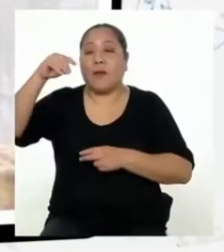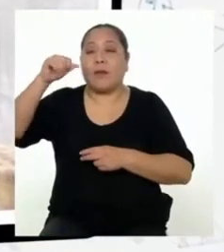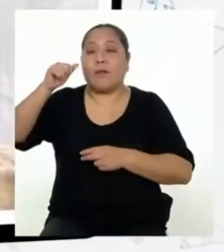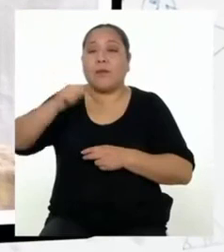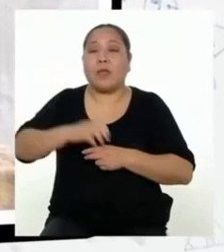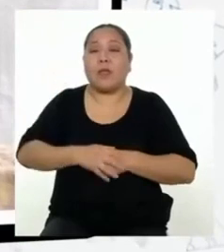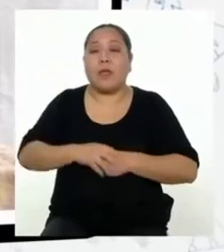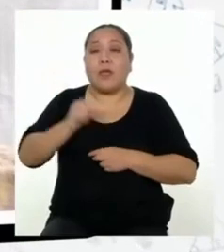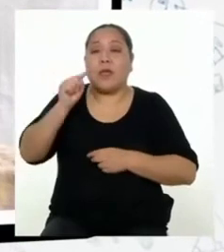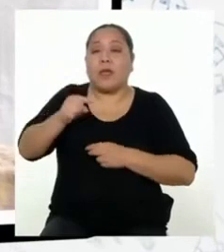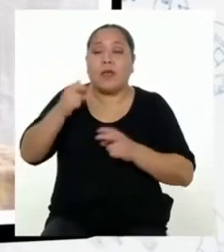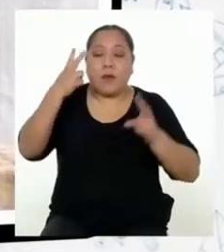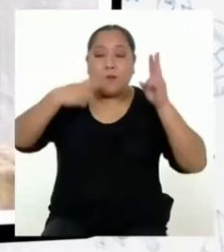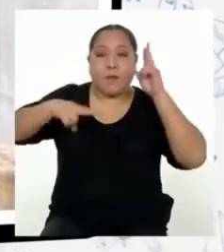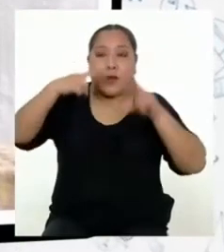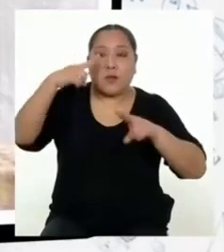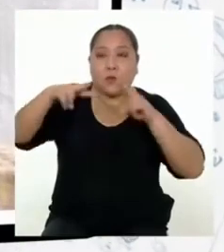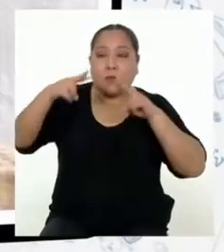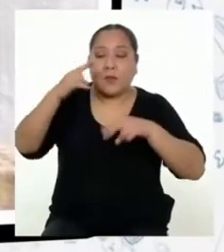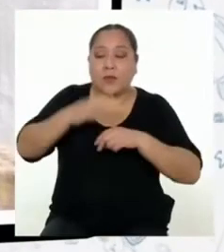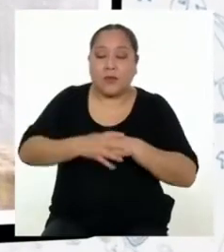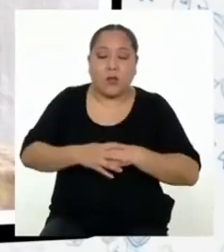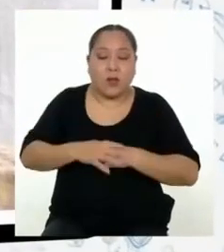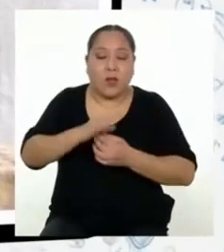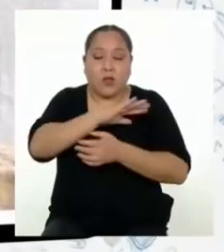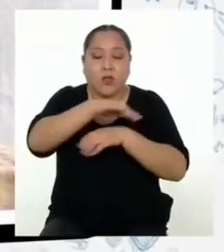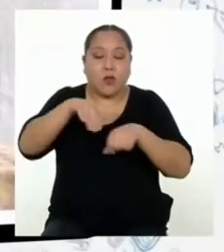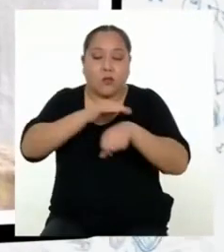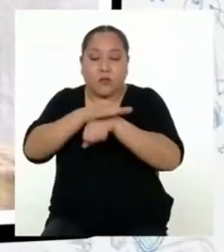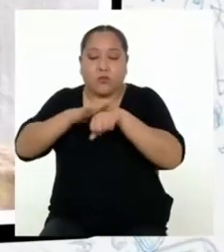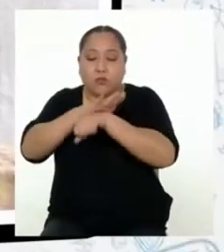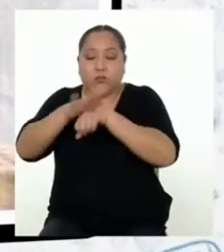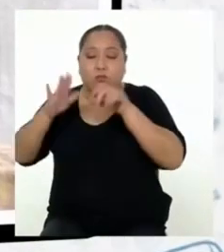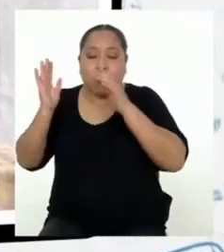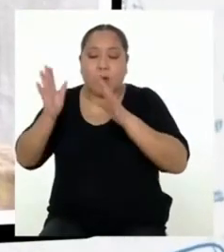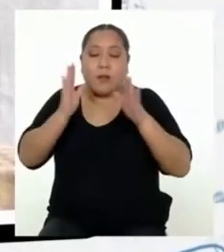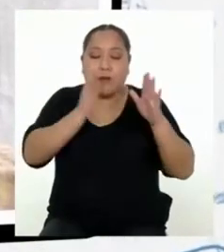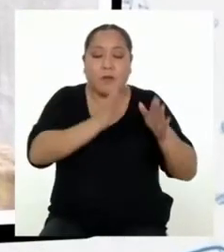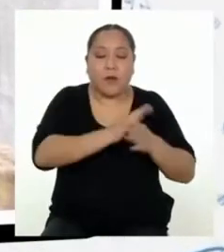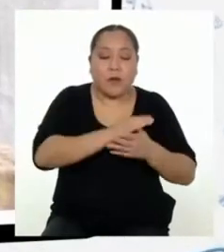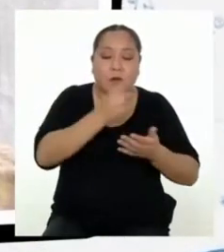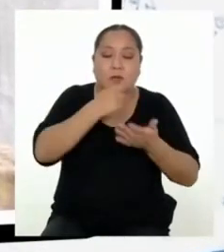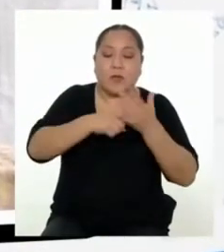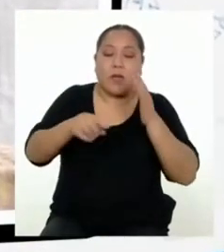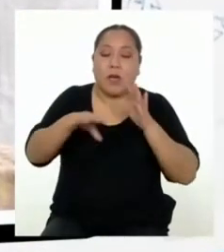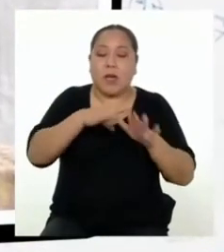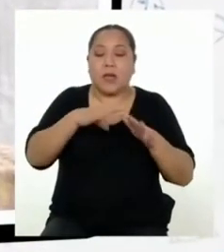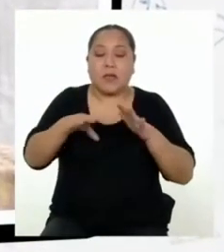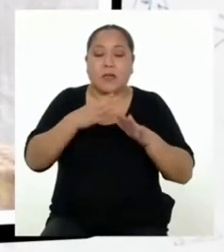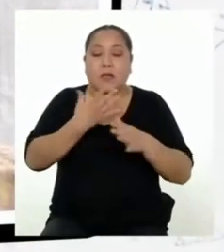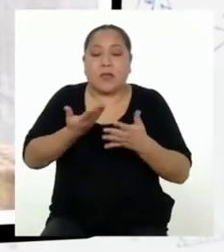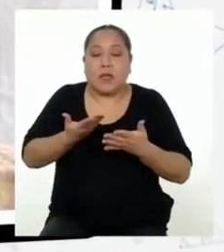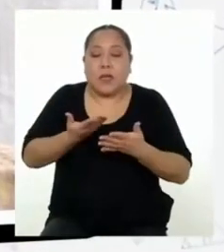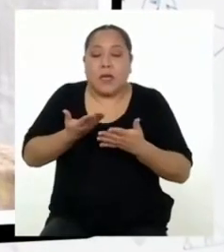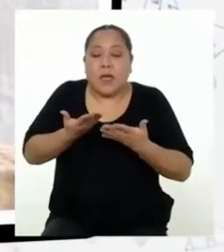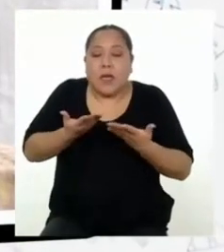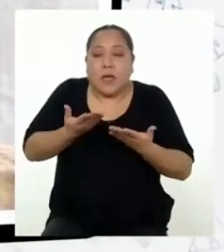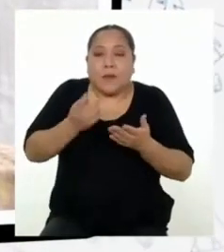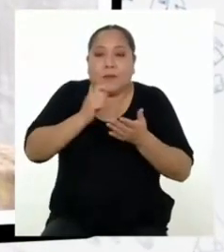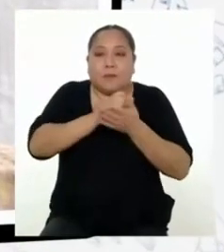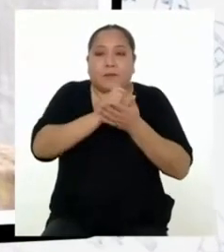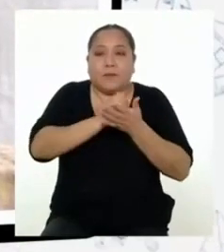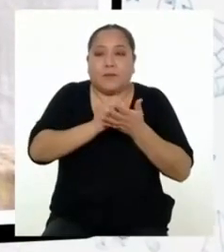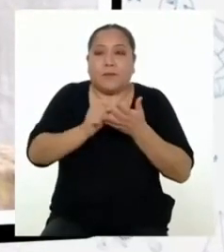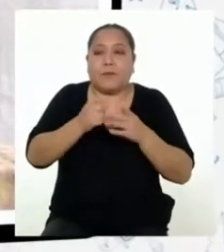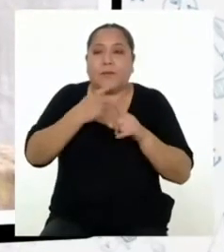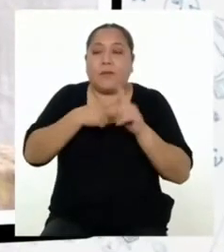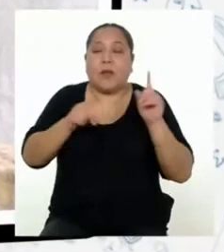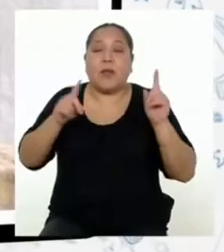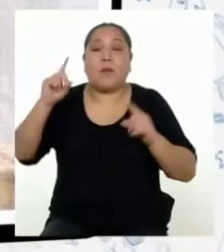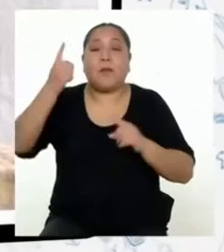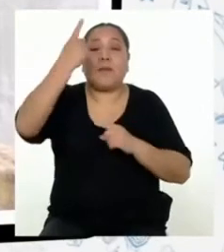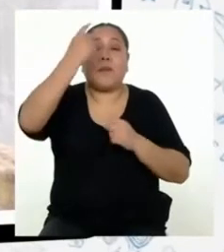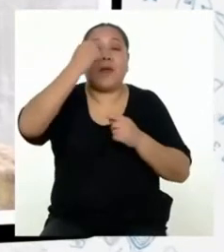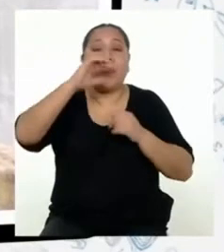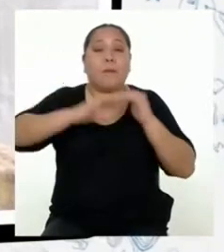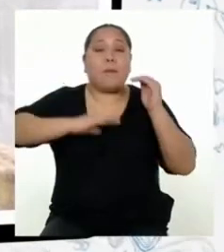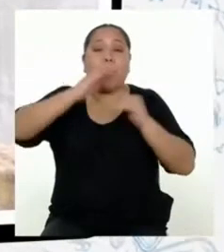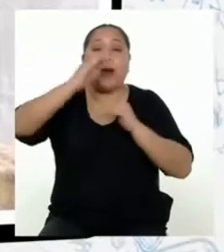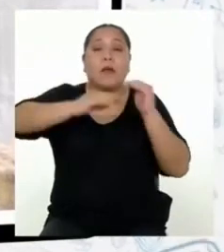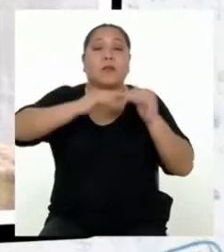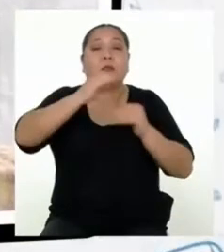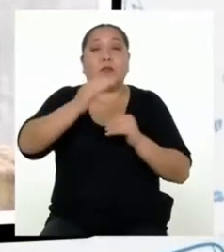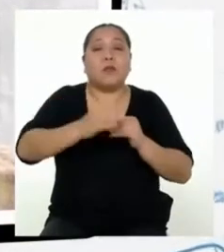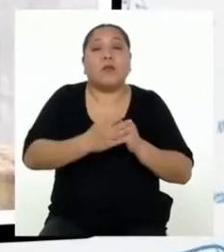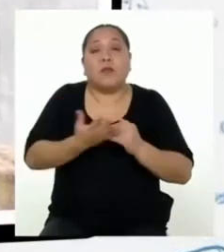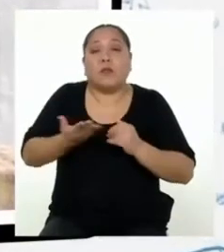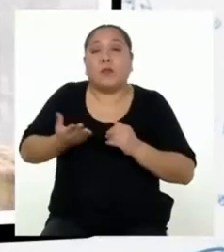todos los textos que hemos hecho que la planificación se adapte al texto que gustamos escribir. Pero en el primer paso,